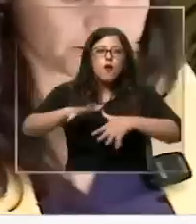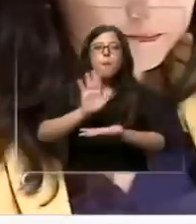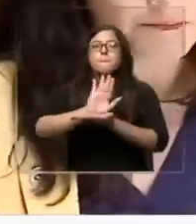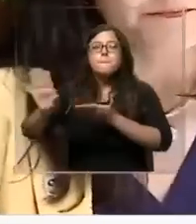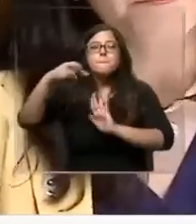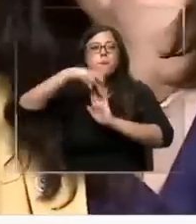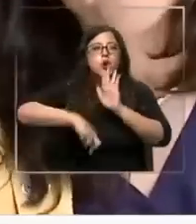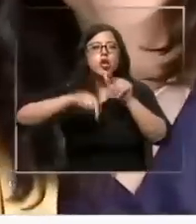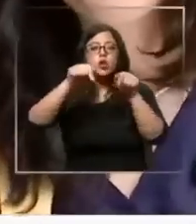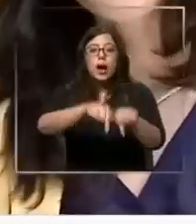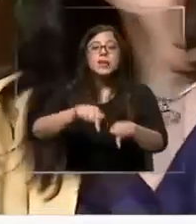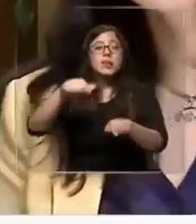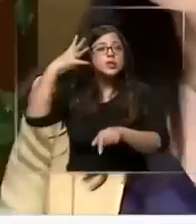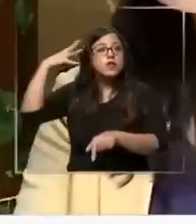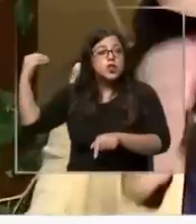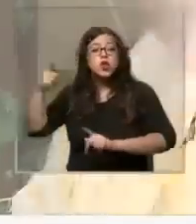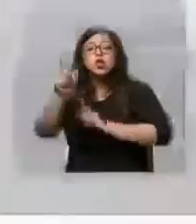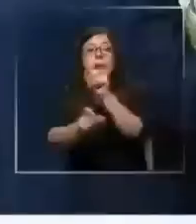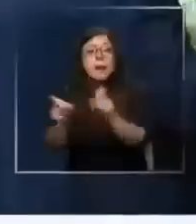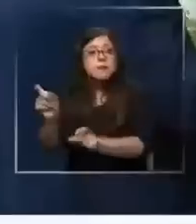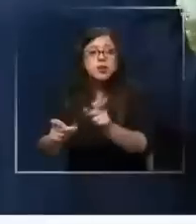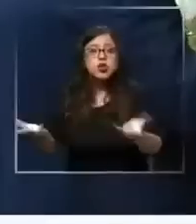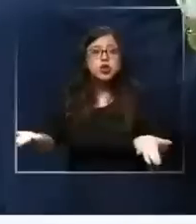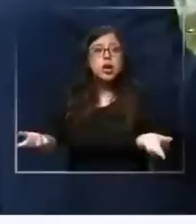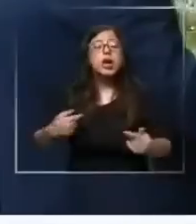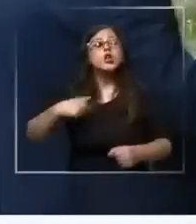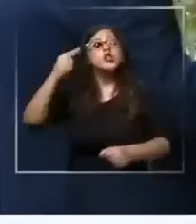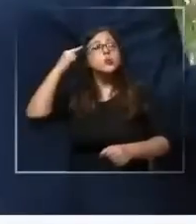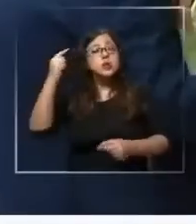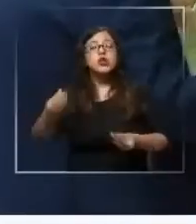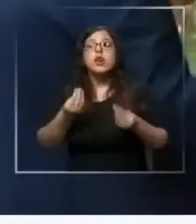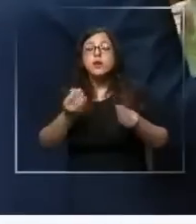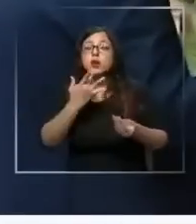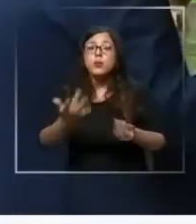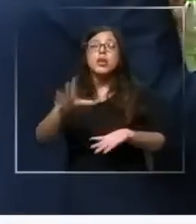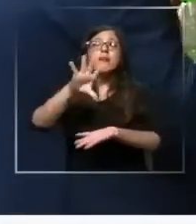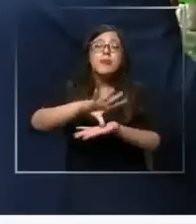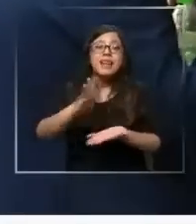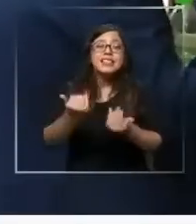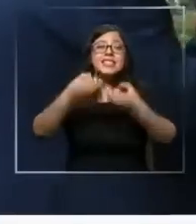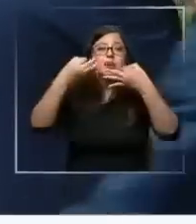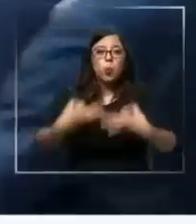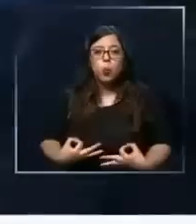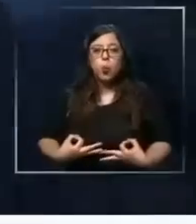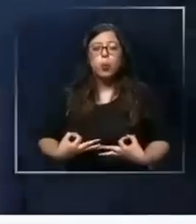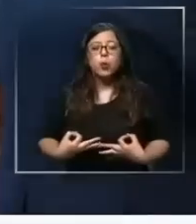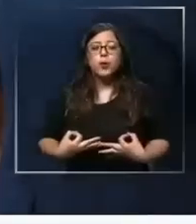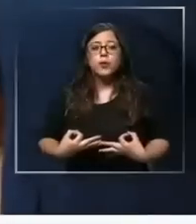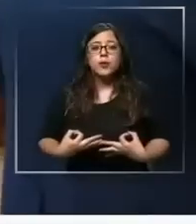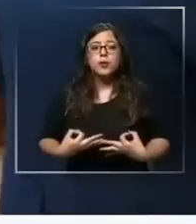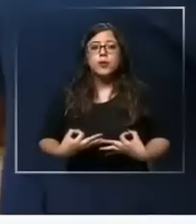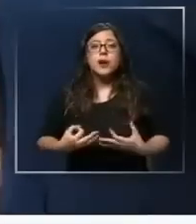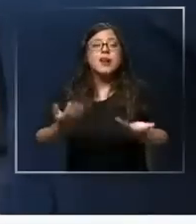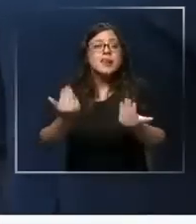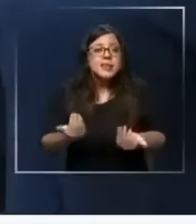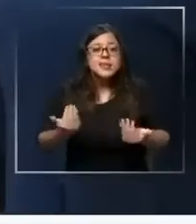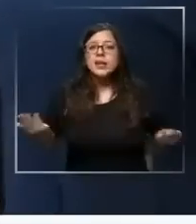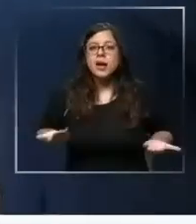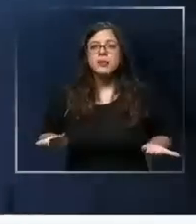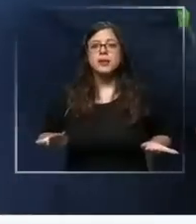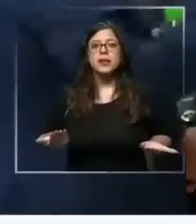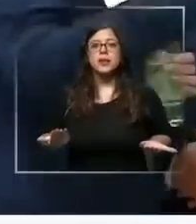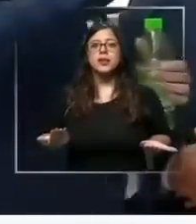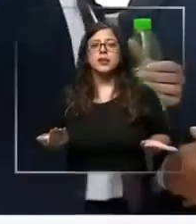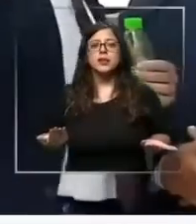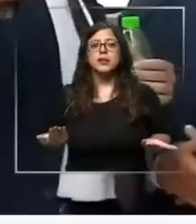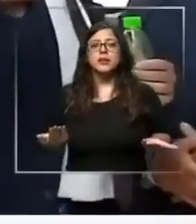este proyecto y se olvidó de la gente. Y creo que es bueno porque el país requiere certidumbre. país necesita enviar señales de que